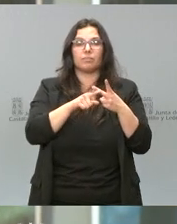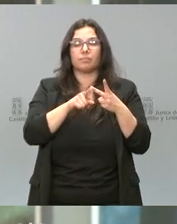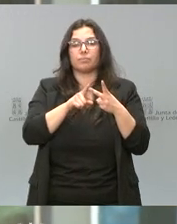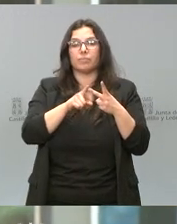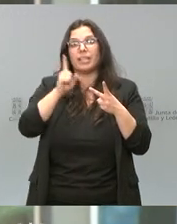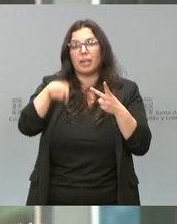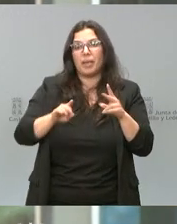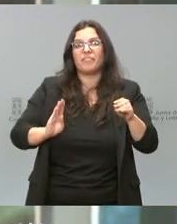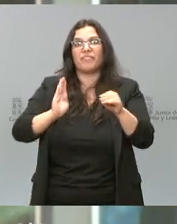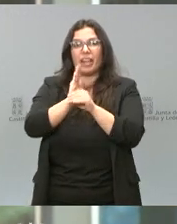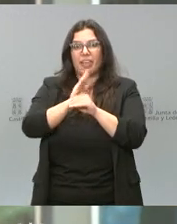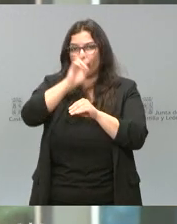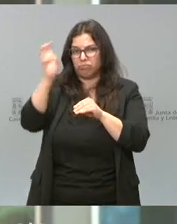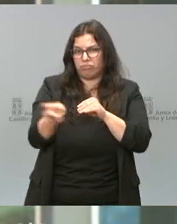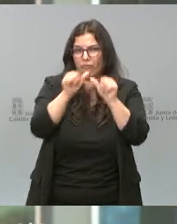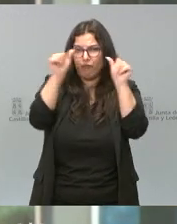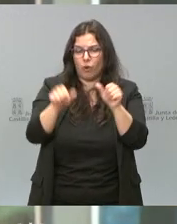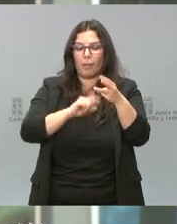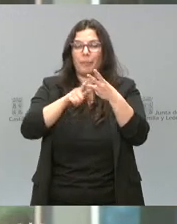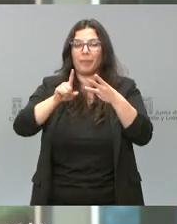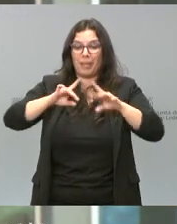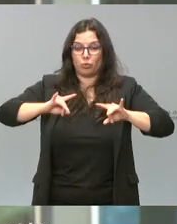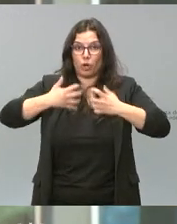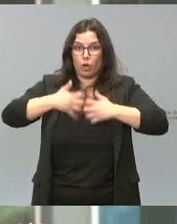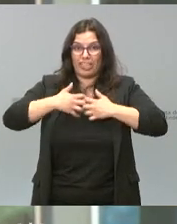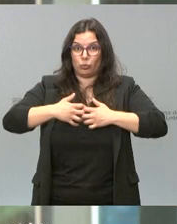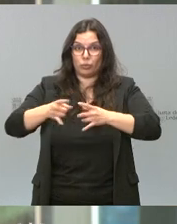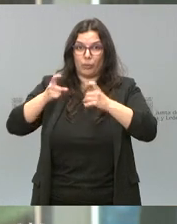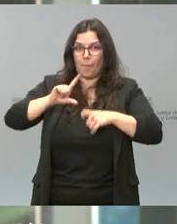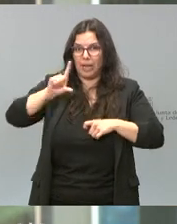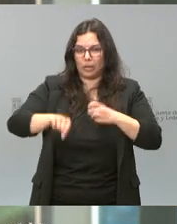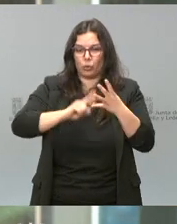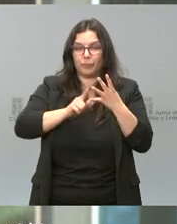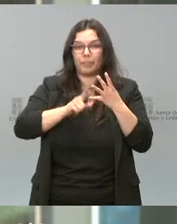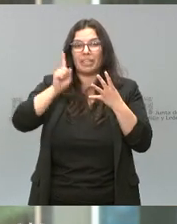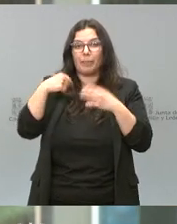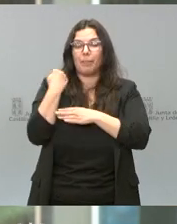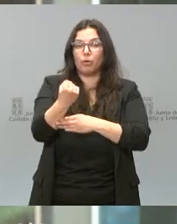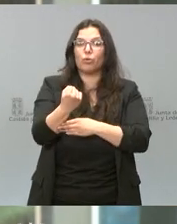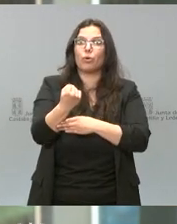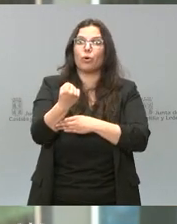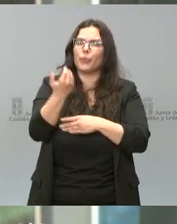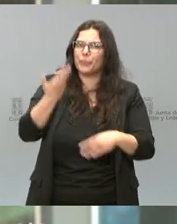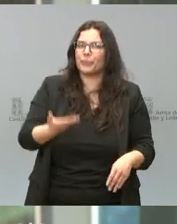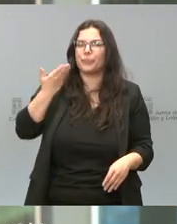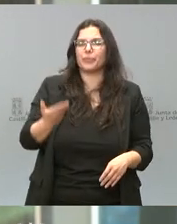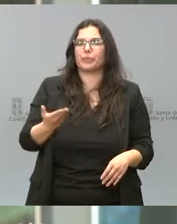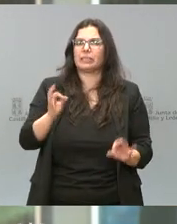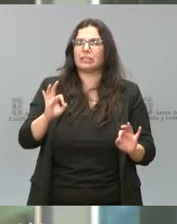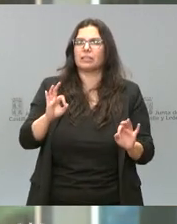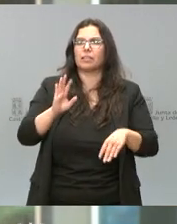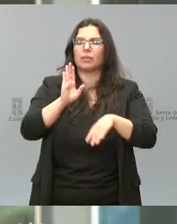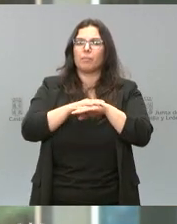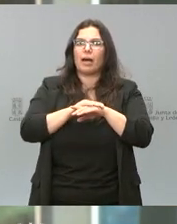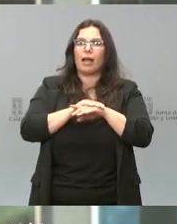financiación diversa, suelo industrial a bajo precio y el apoyo también muy importante a la